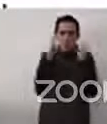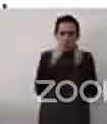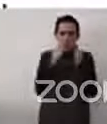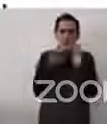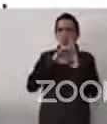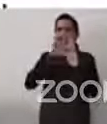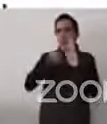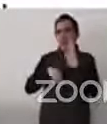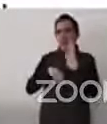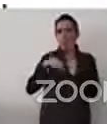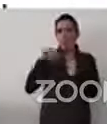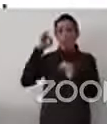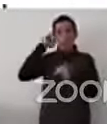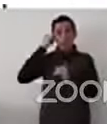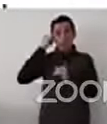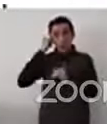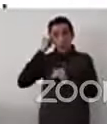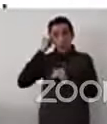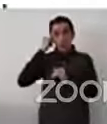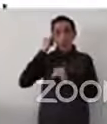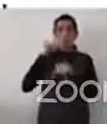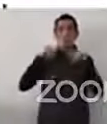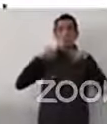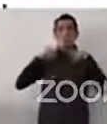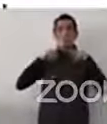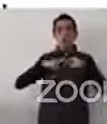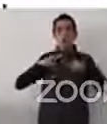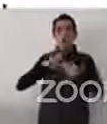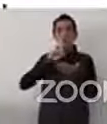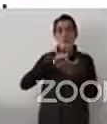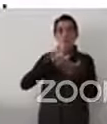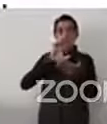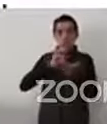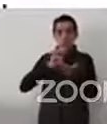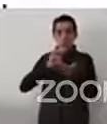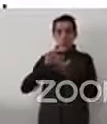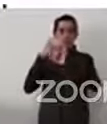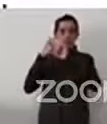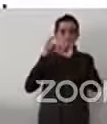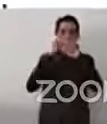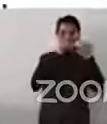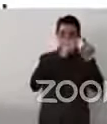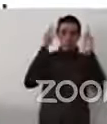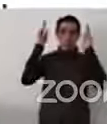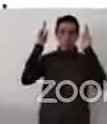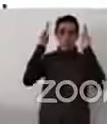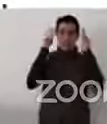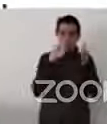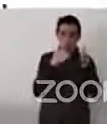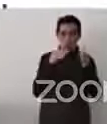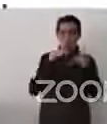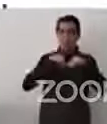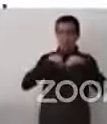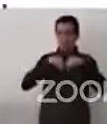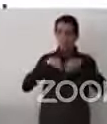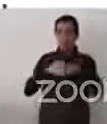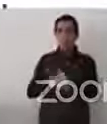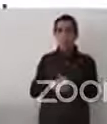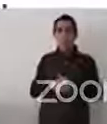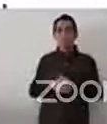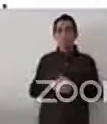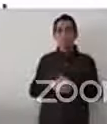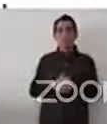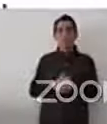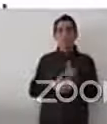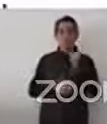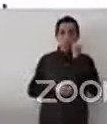diferencial de personas con discapacidad, etc. Y este enfoque, cuando uno está trabajando con